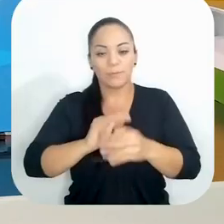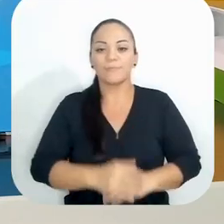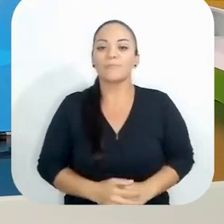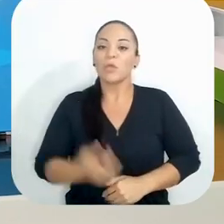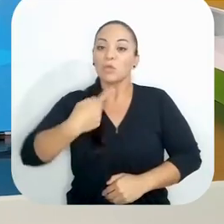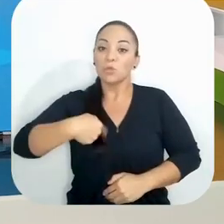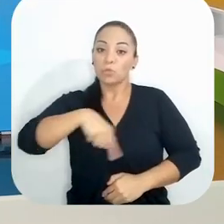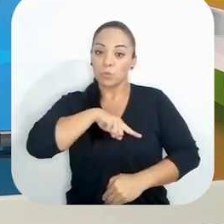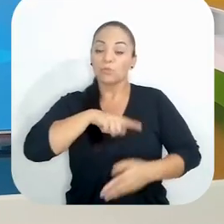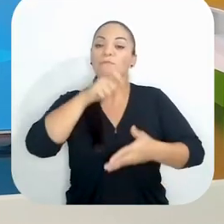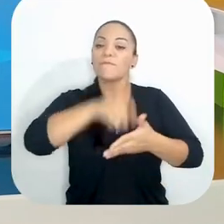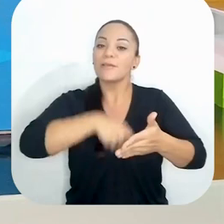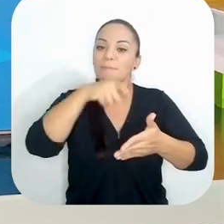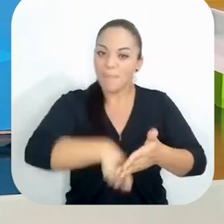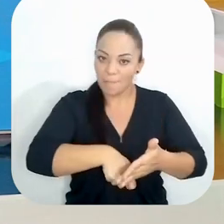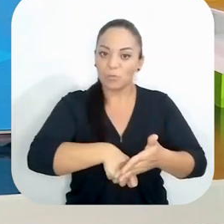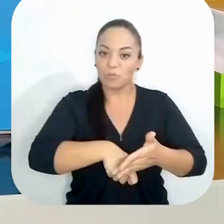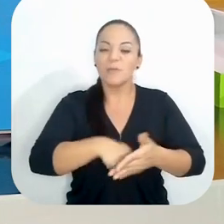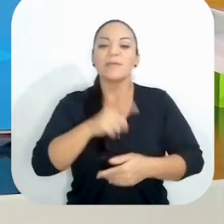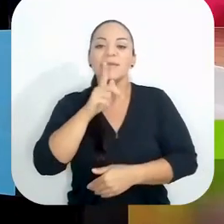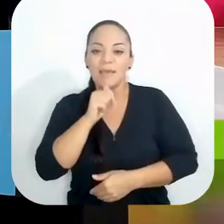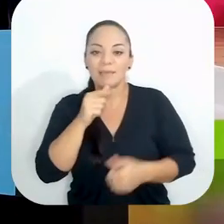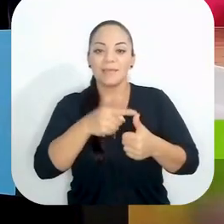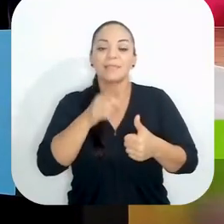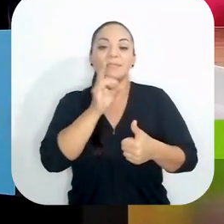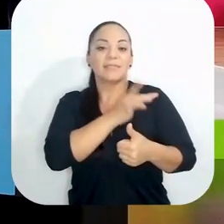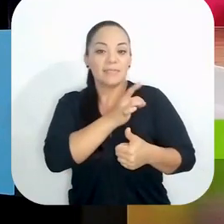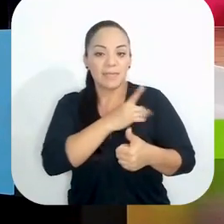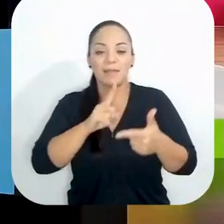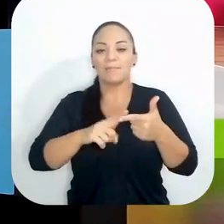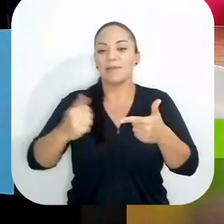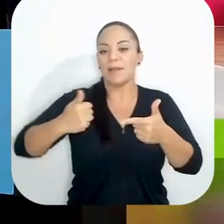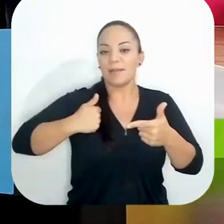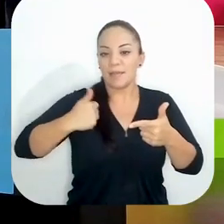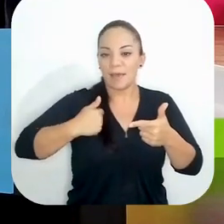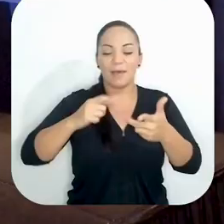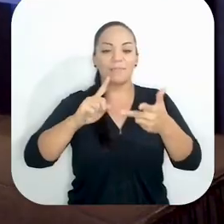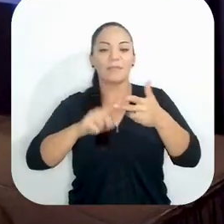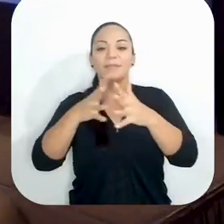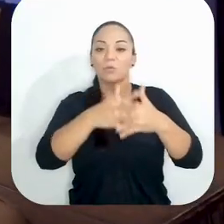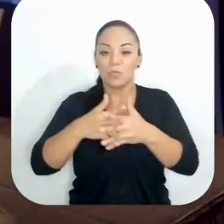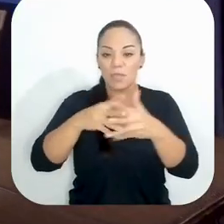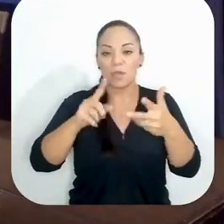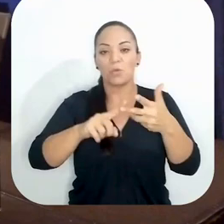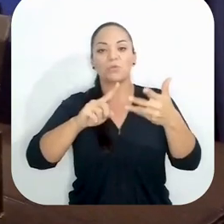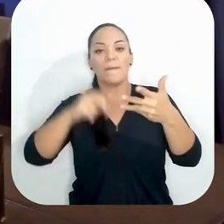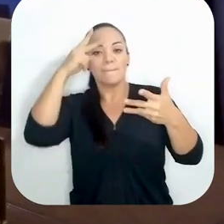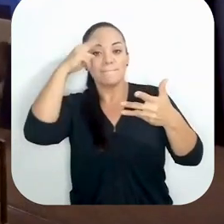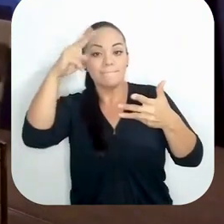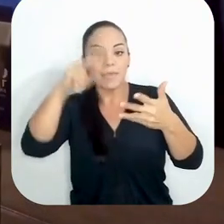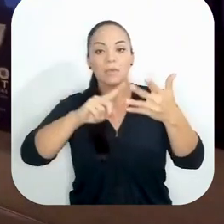mundo. Firmamos a la iniciativa del gobierno de Chile junto a Canadá, Estados Unidos,